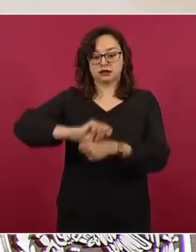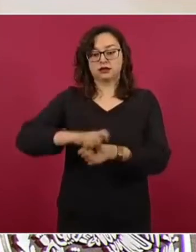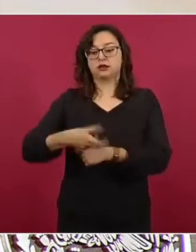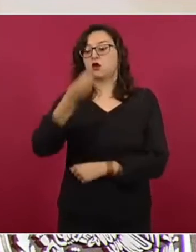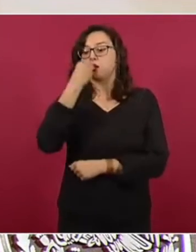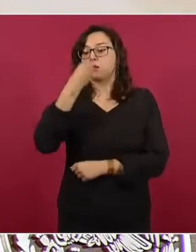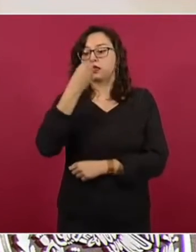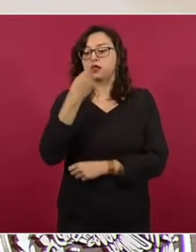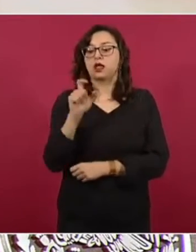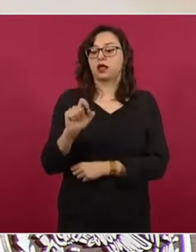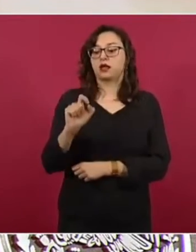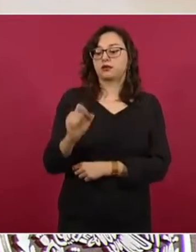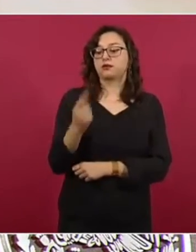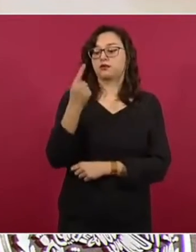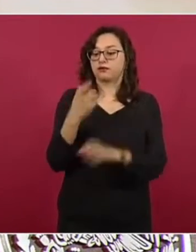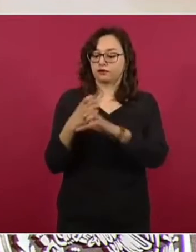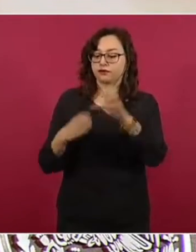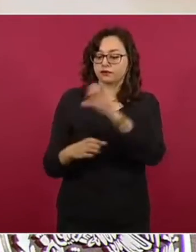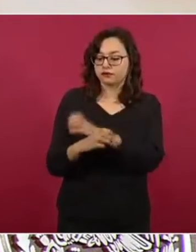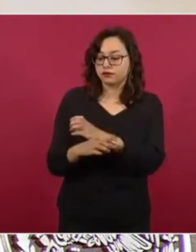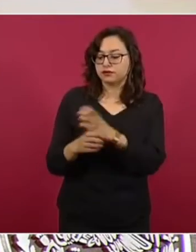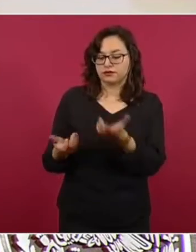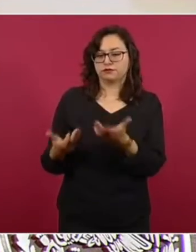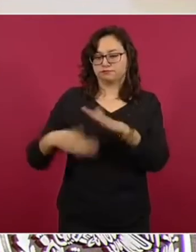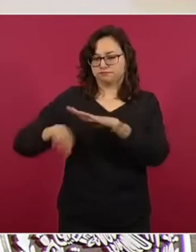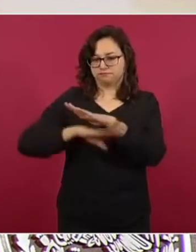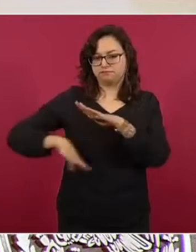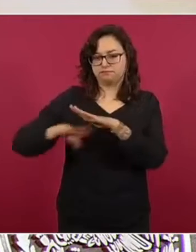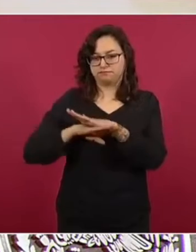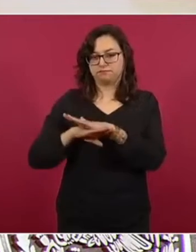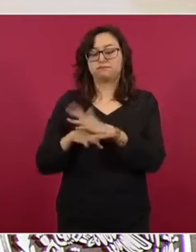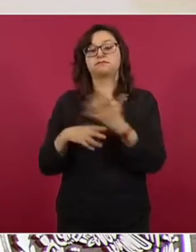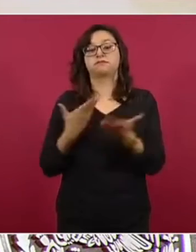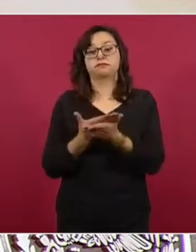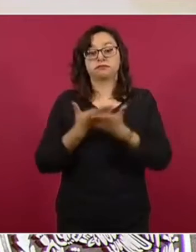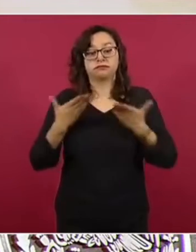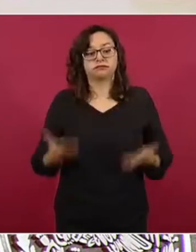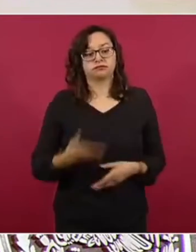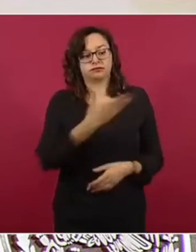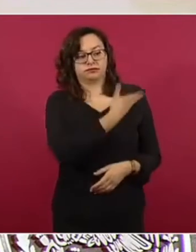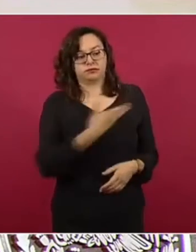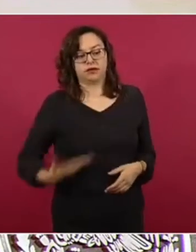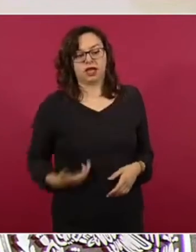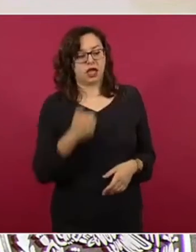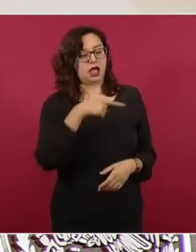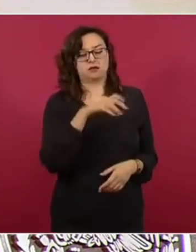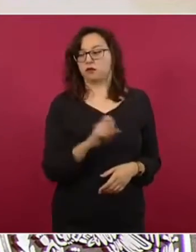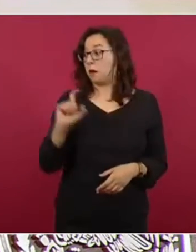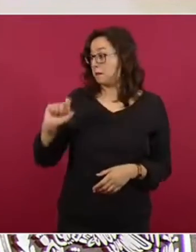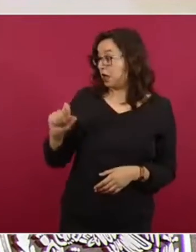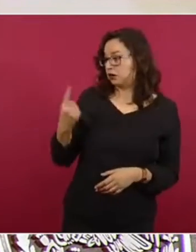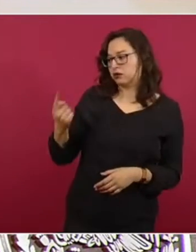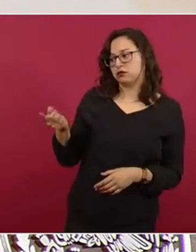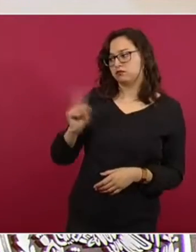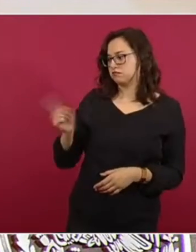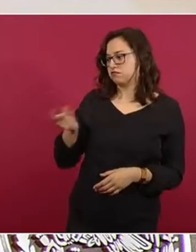despensa por instrucción del presidente Andrés Manuel López Obrador, incluimos tres productos más. También por eso van a ver